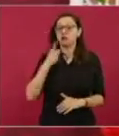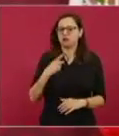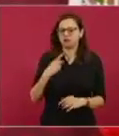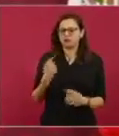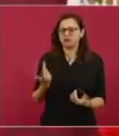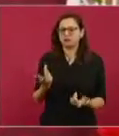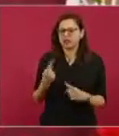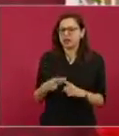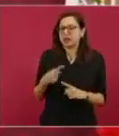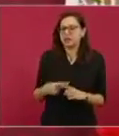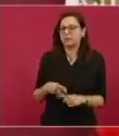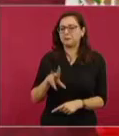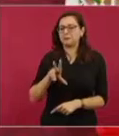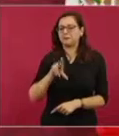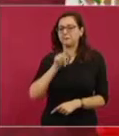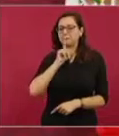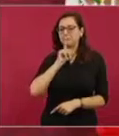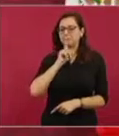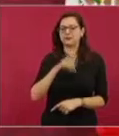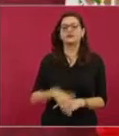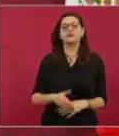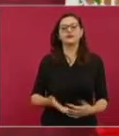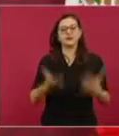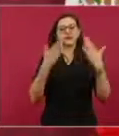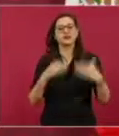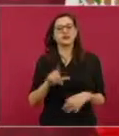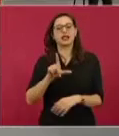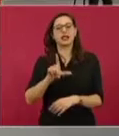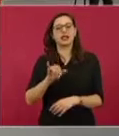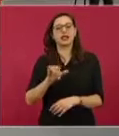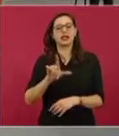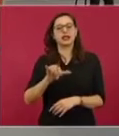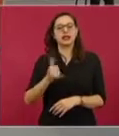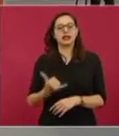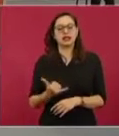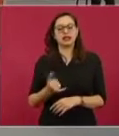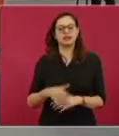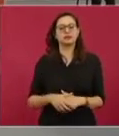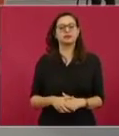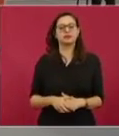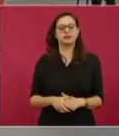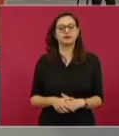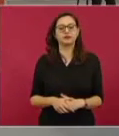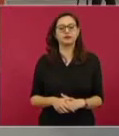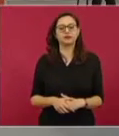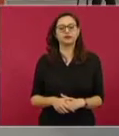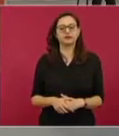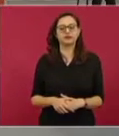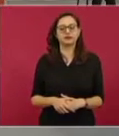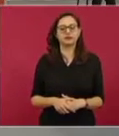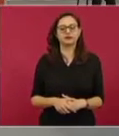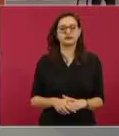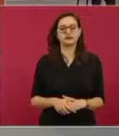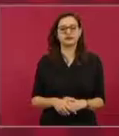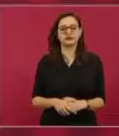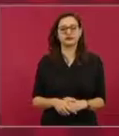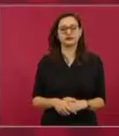Este, pero a ver el de Lili Tellez. El de... Ayer, eh,